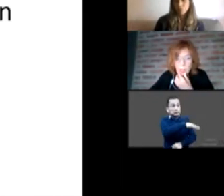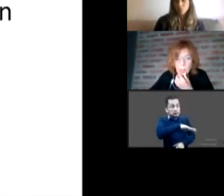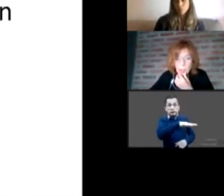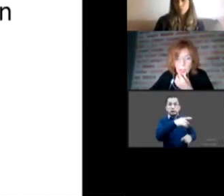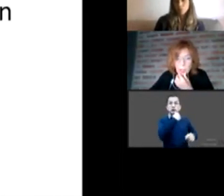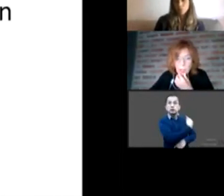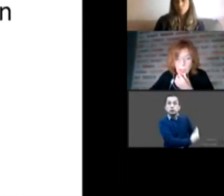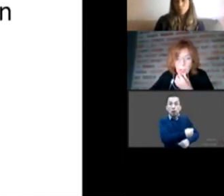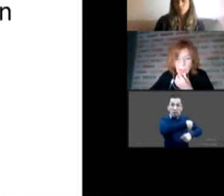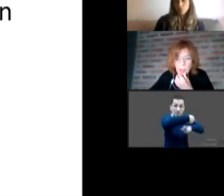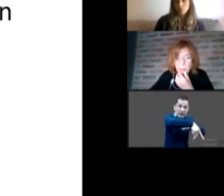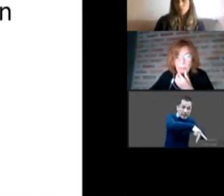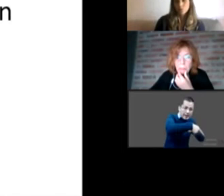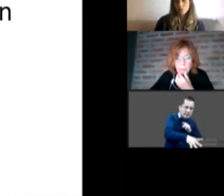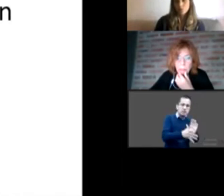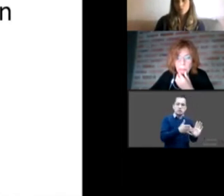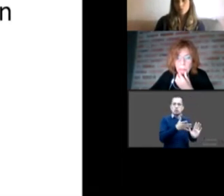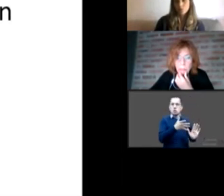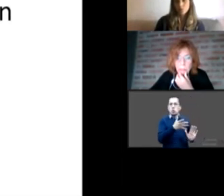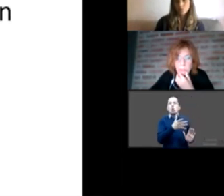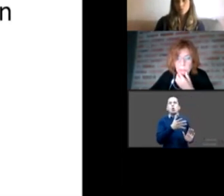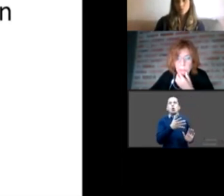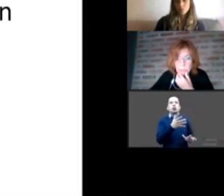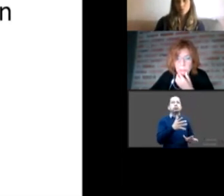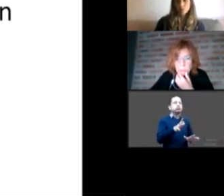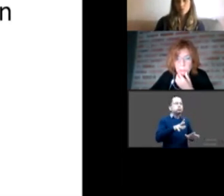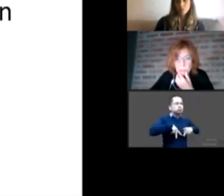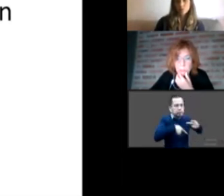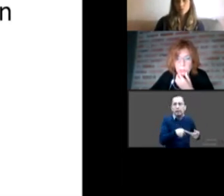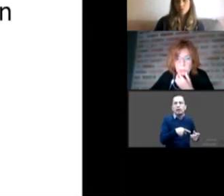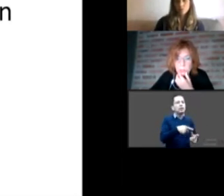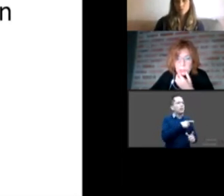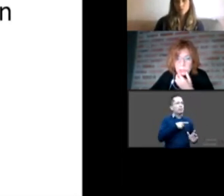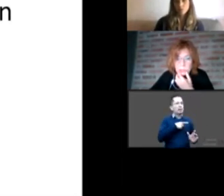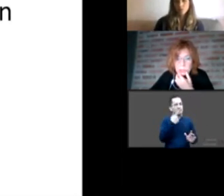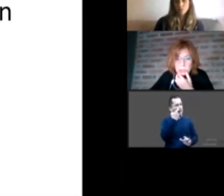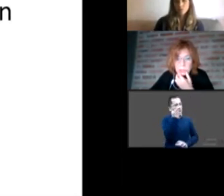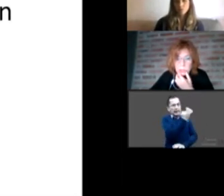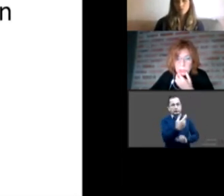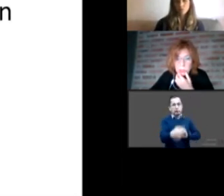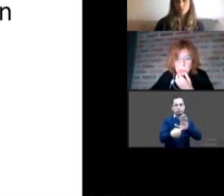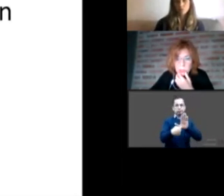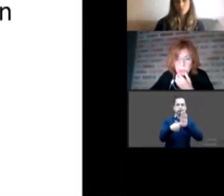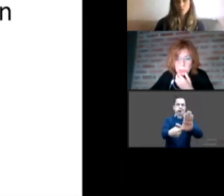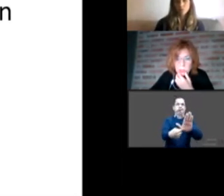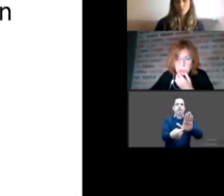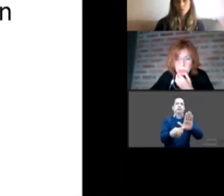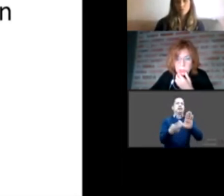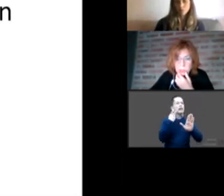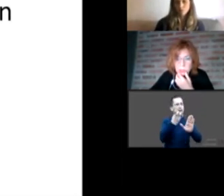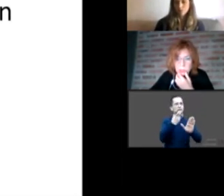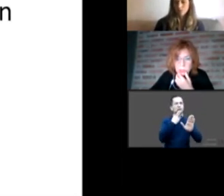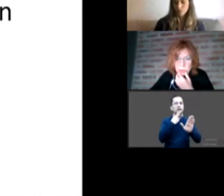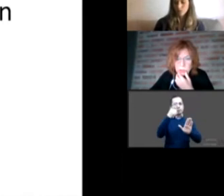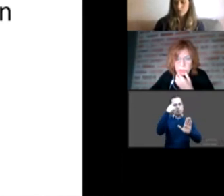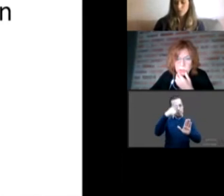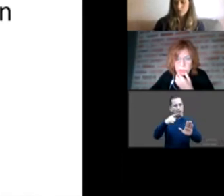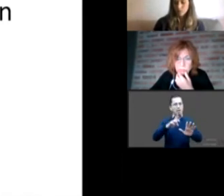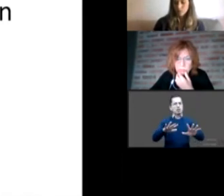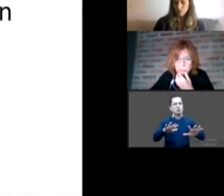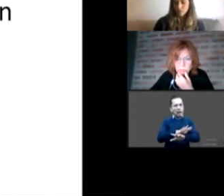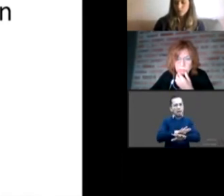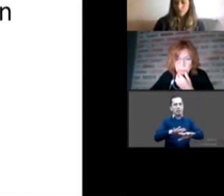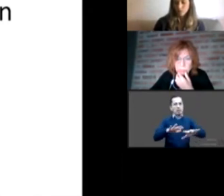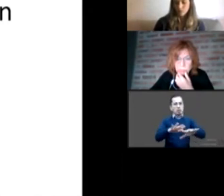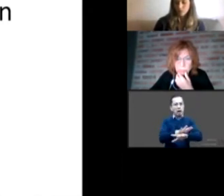pero también puede usarse para afirmarla para que prosiga la vulnerabilidad es